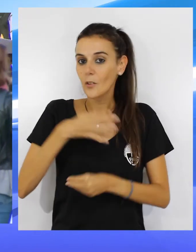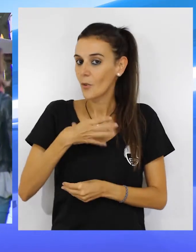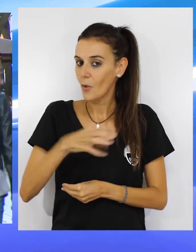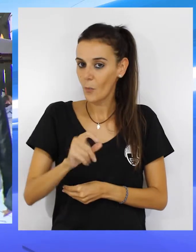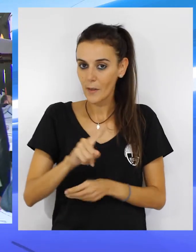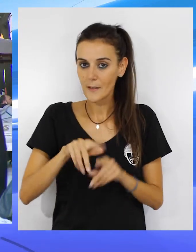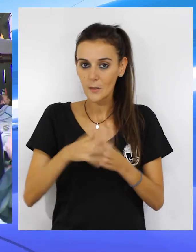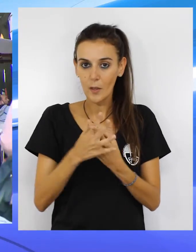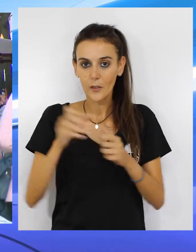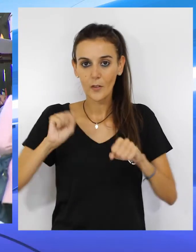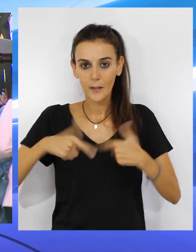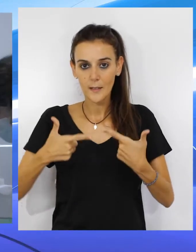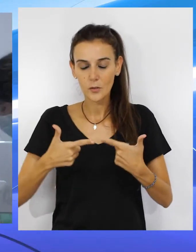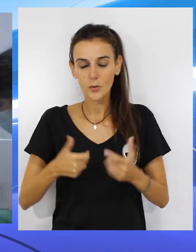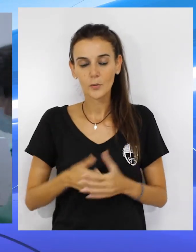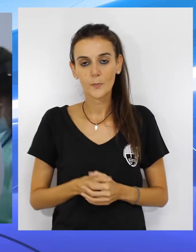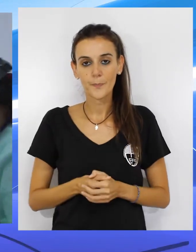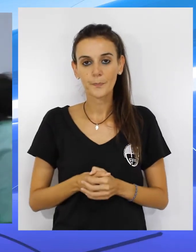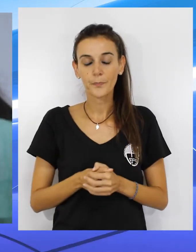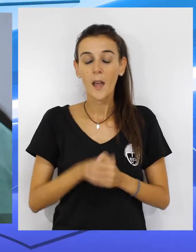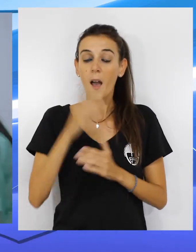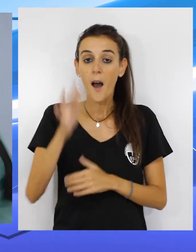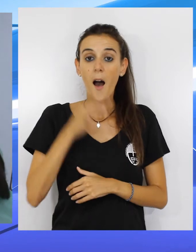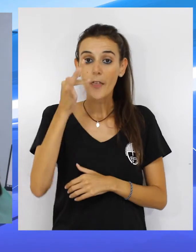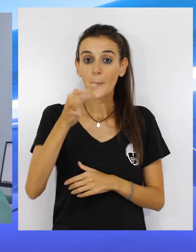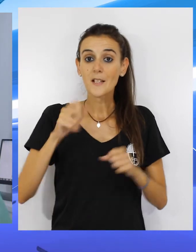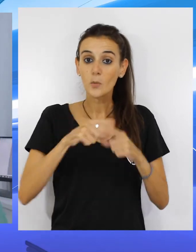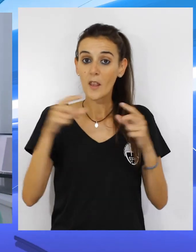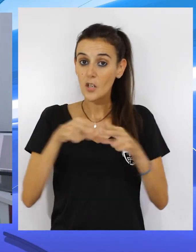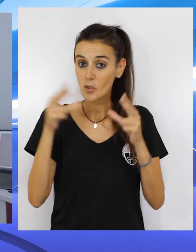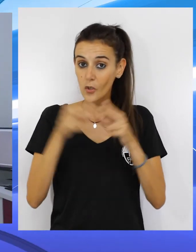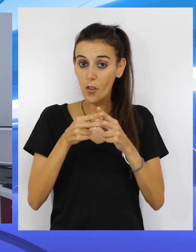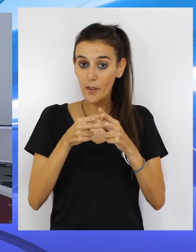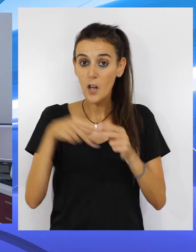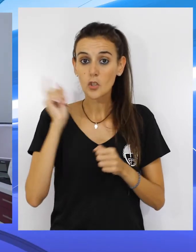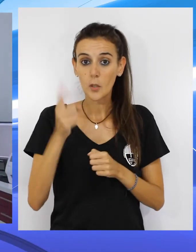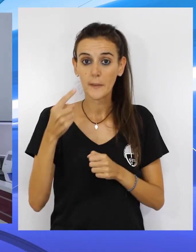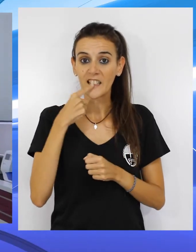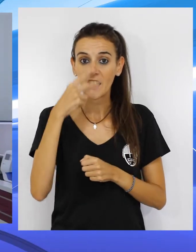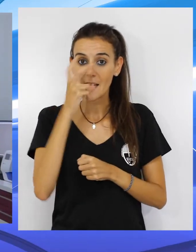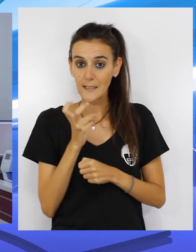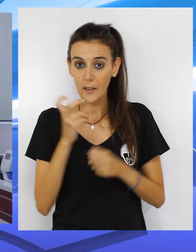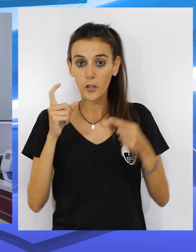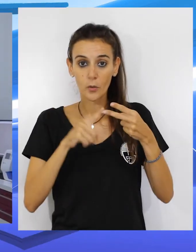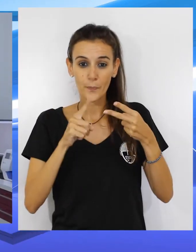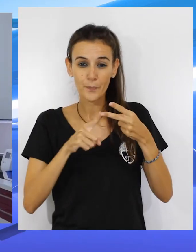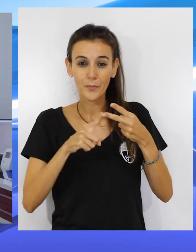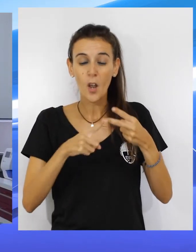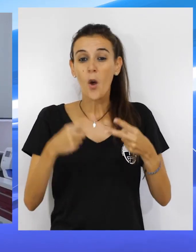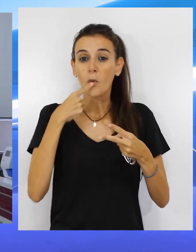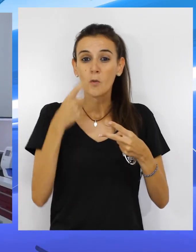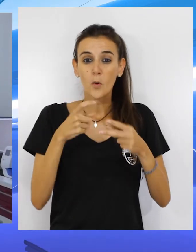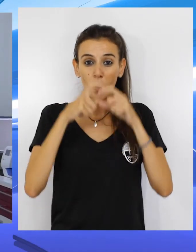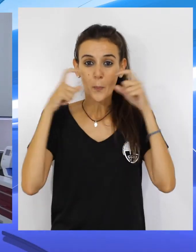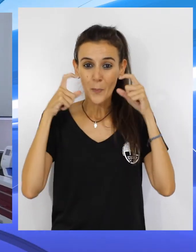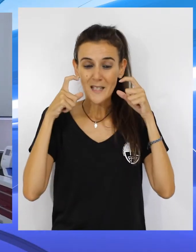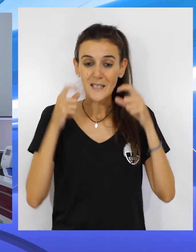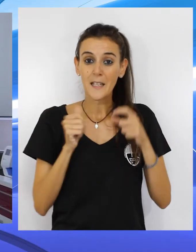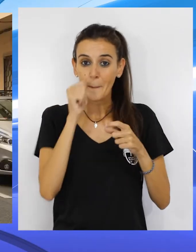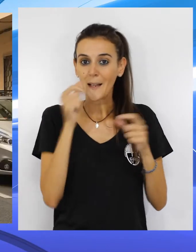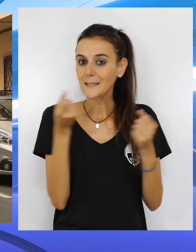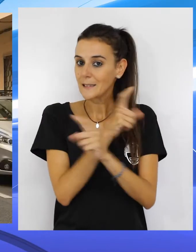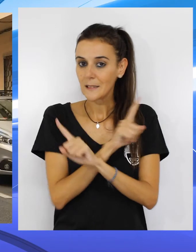embarcarse en tales gastos. Añaden que la seguridad social solo cubre las extracciones dentales, que no cubre ni prótesis ni